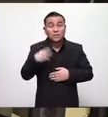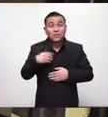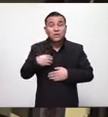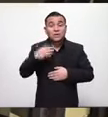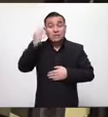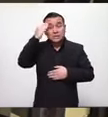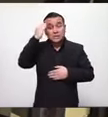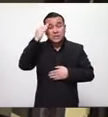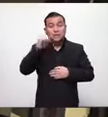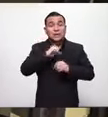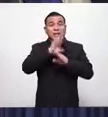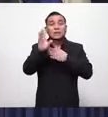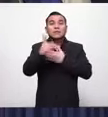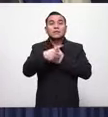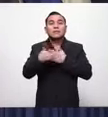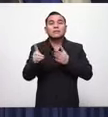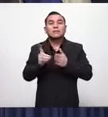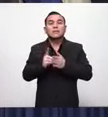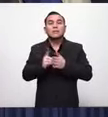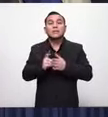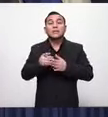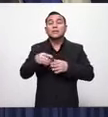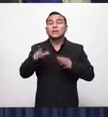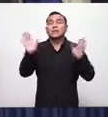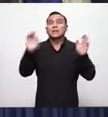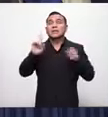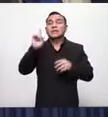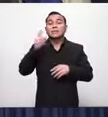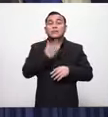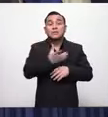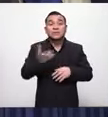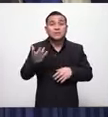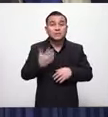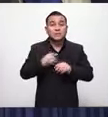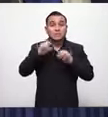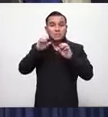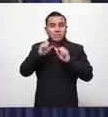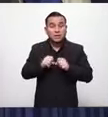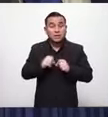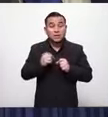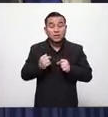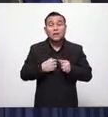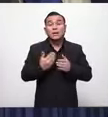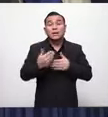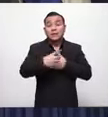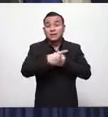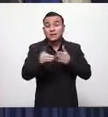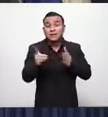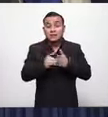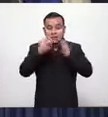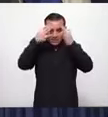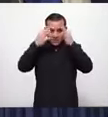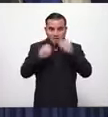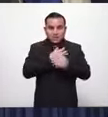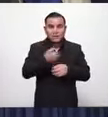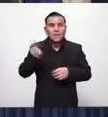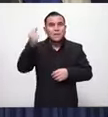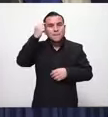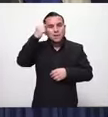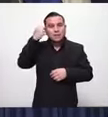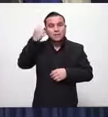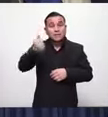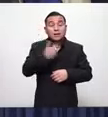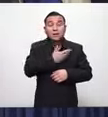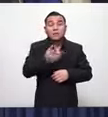a todos los diputados señor Jesús que están allá y aquí que ilumines a las cabezas